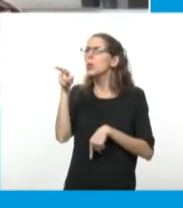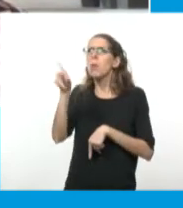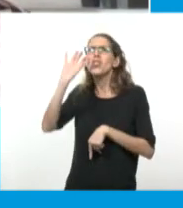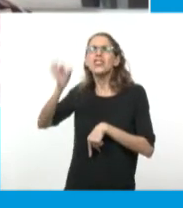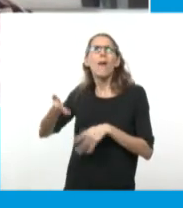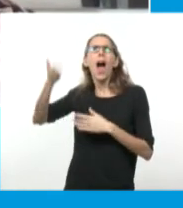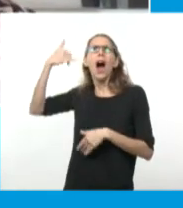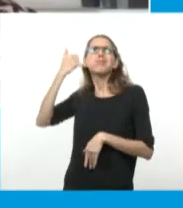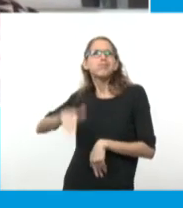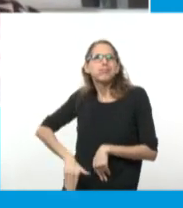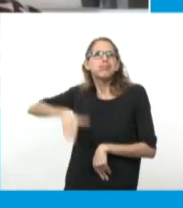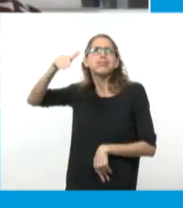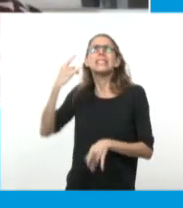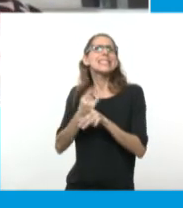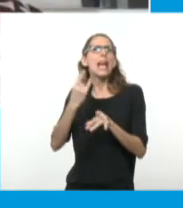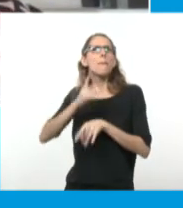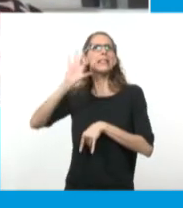dedicar a esto? ¿Cómo fue?